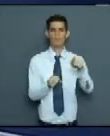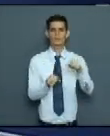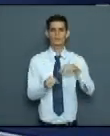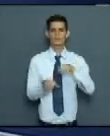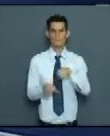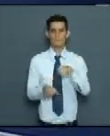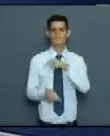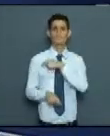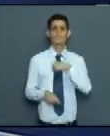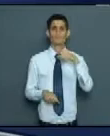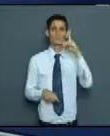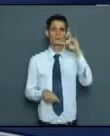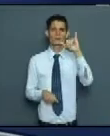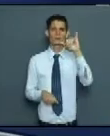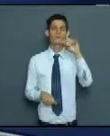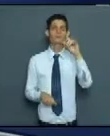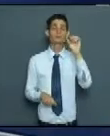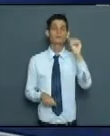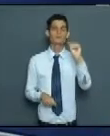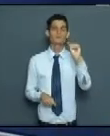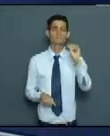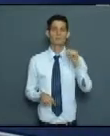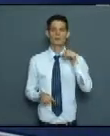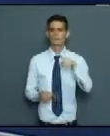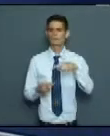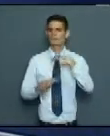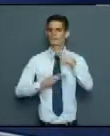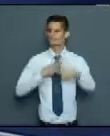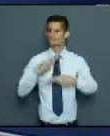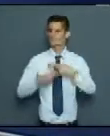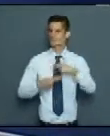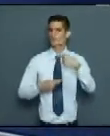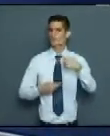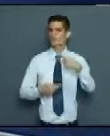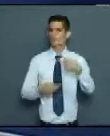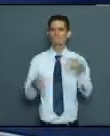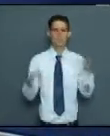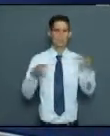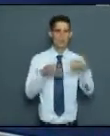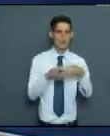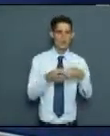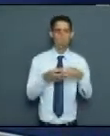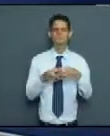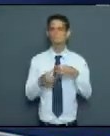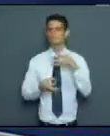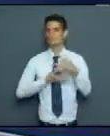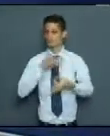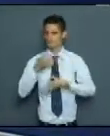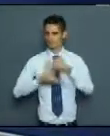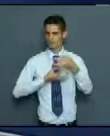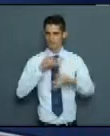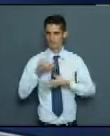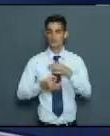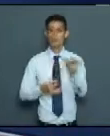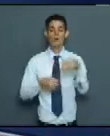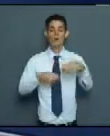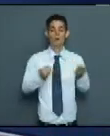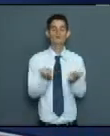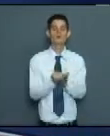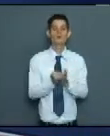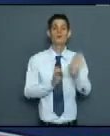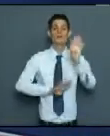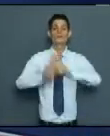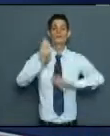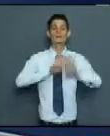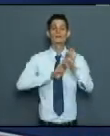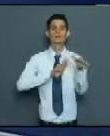diariamente se les trazan los lugares que están, porque también hay el Consejo de Defensa Municipal,